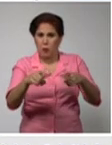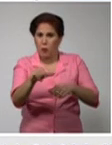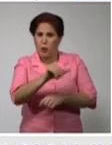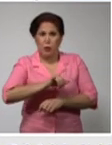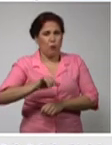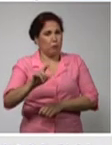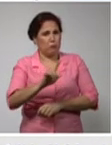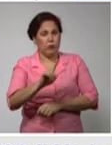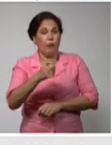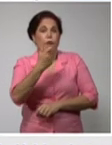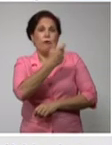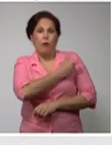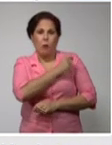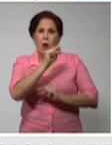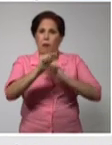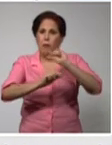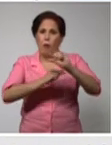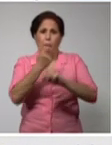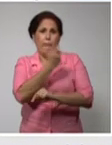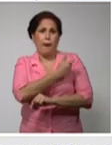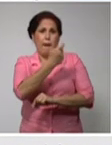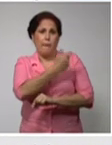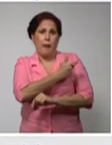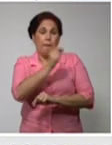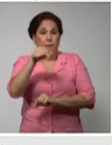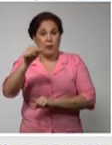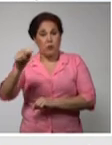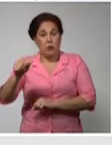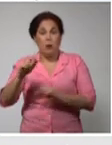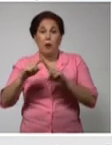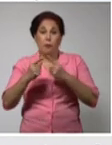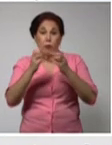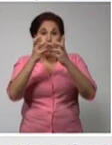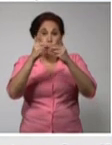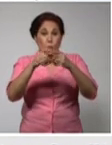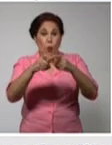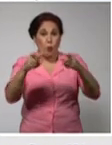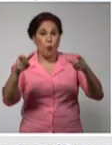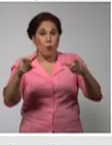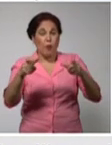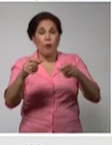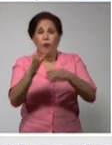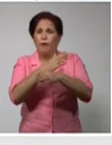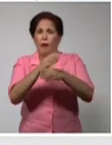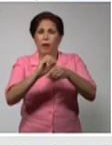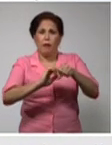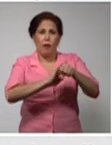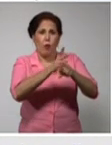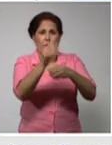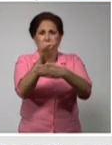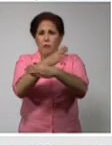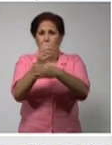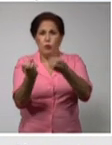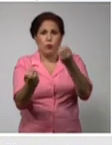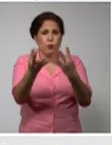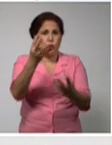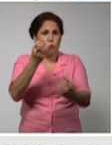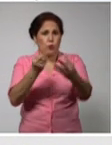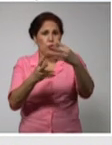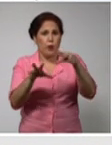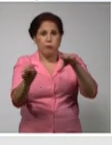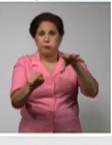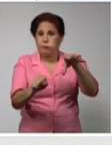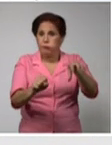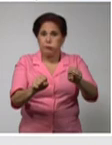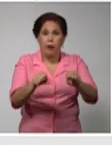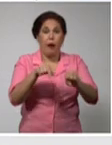vacuna que va avanzando que tal vez el hecho del número de cepas diferentes que se han venido encontrando con